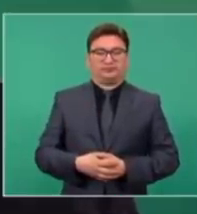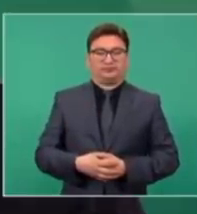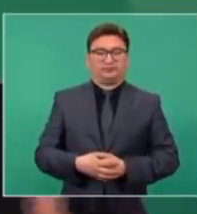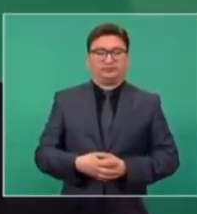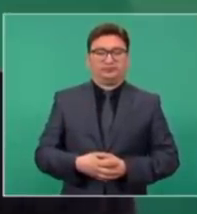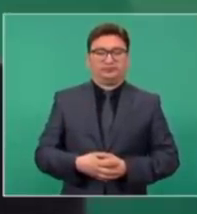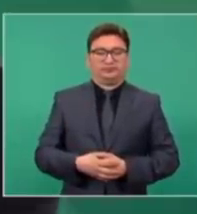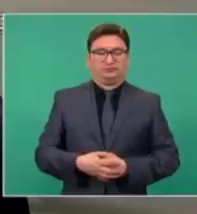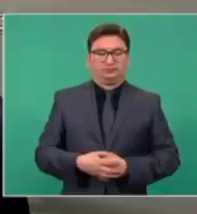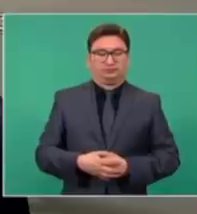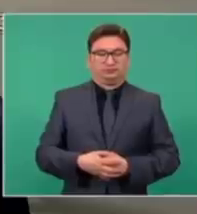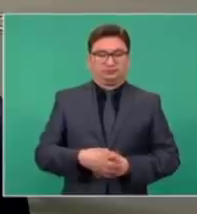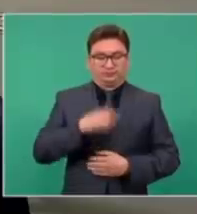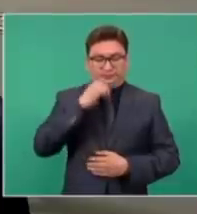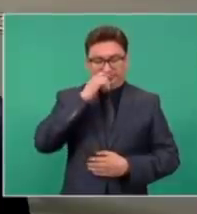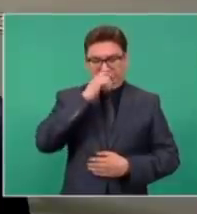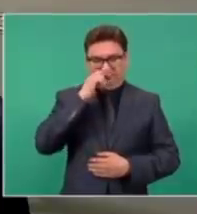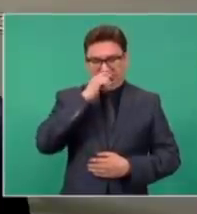¿Y se metieron?